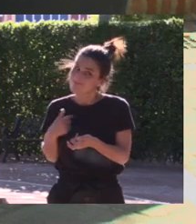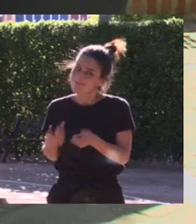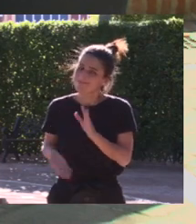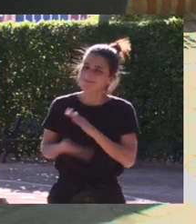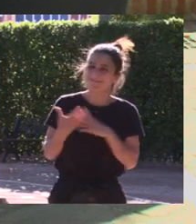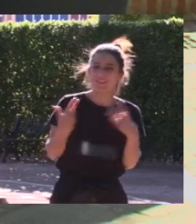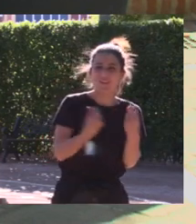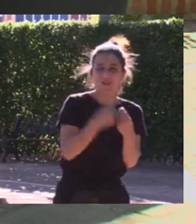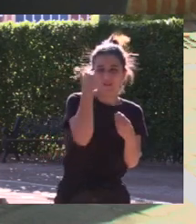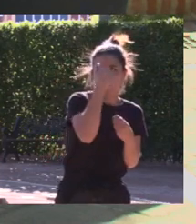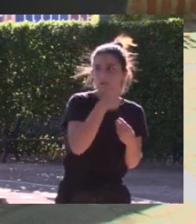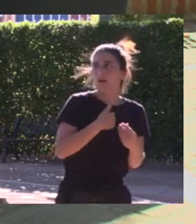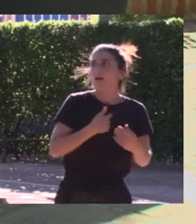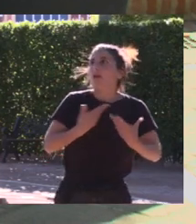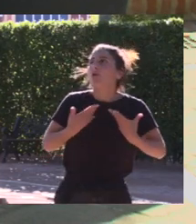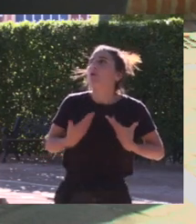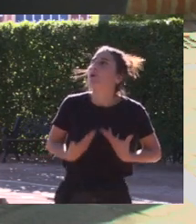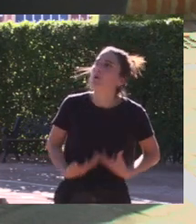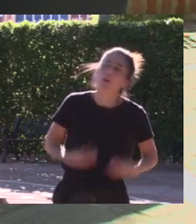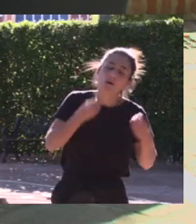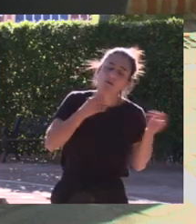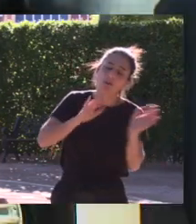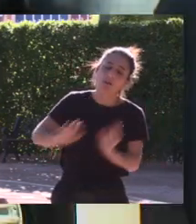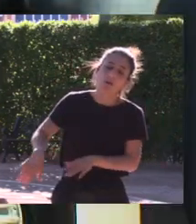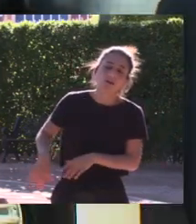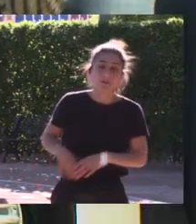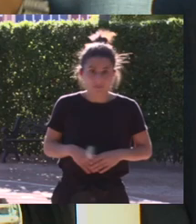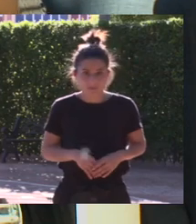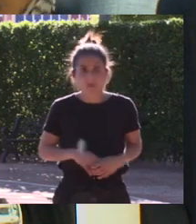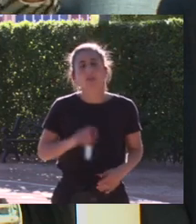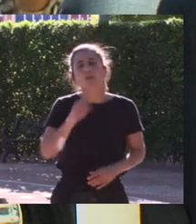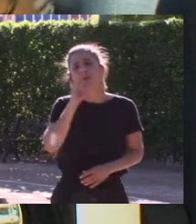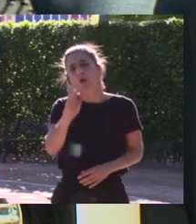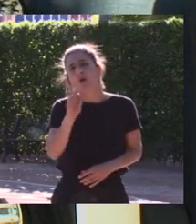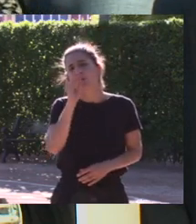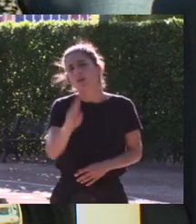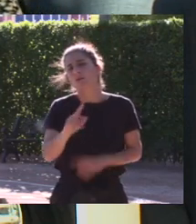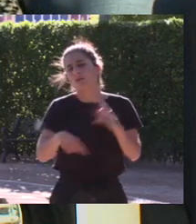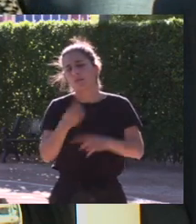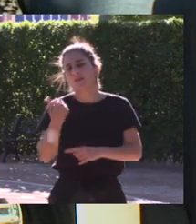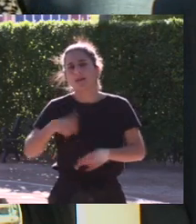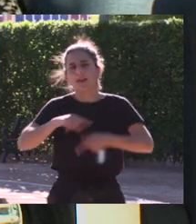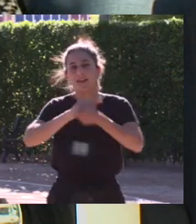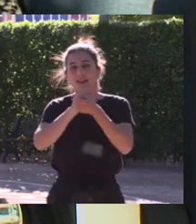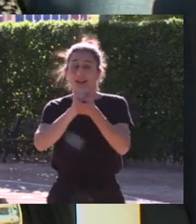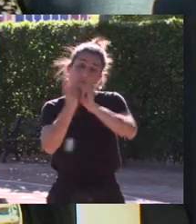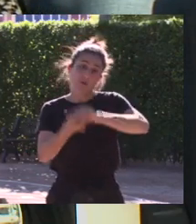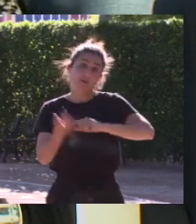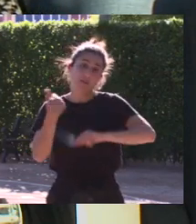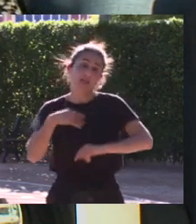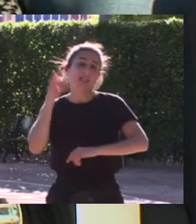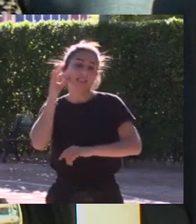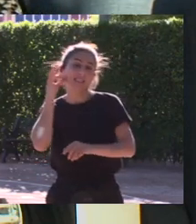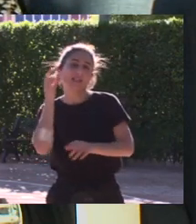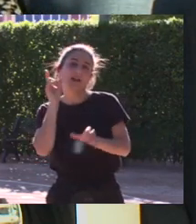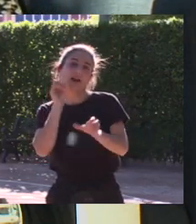yo vi el cielo abierto sinceramente luego eso al cabo de dos tres años cambió y nosotras también salíamos a hacer a hacer deporte